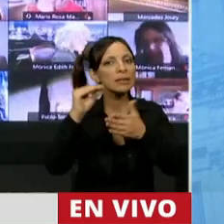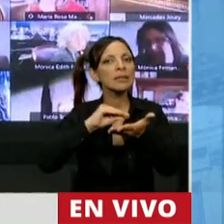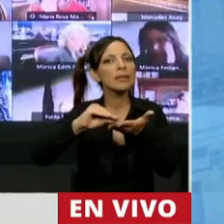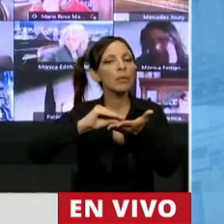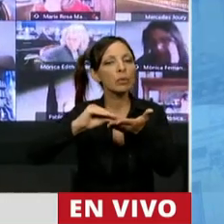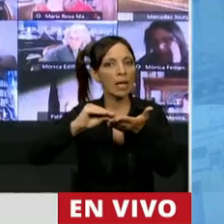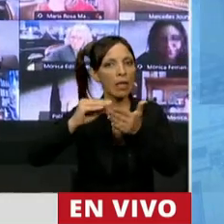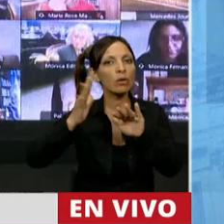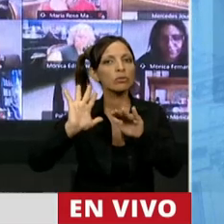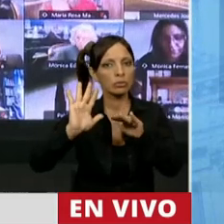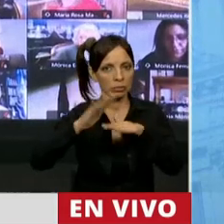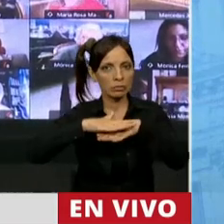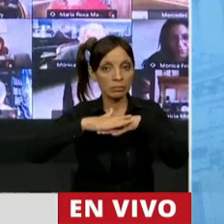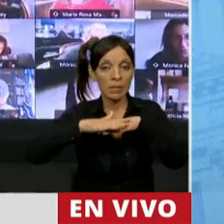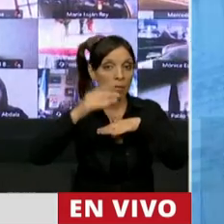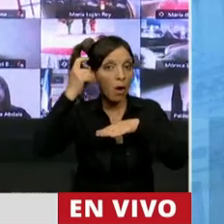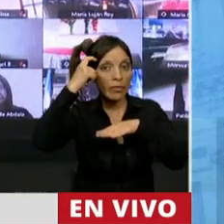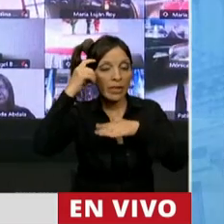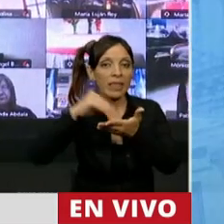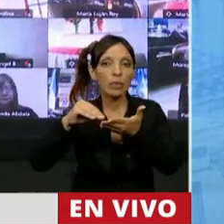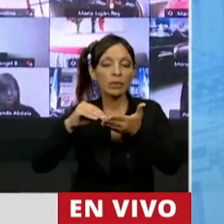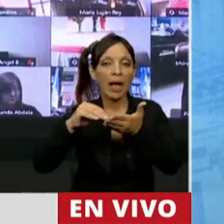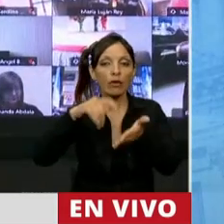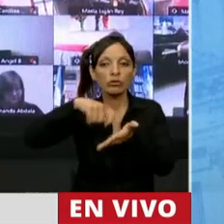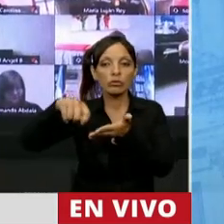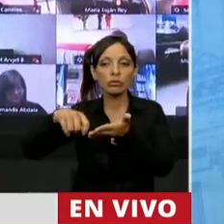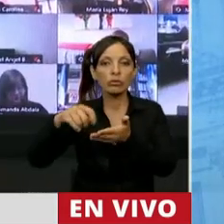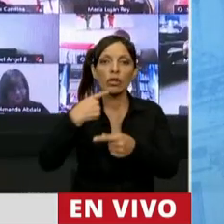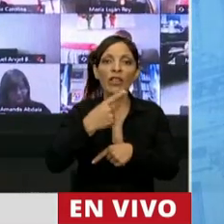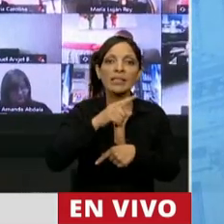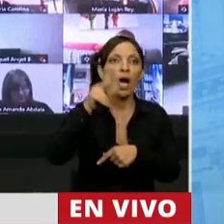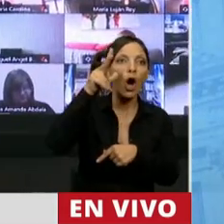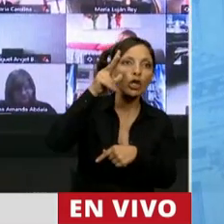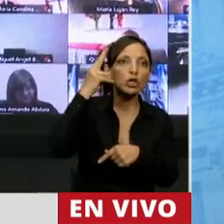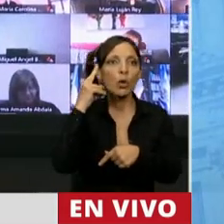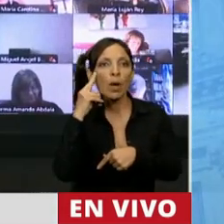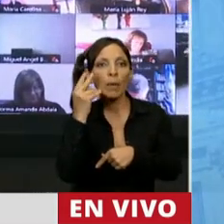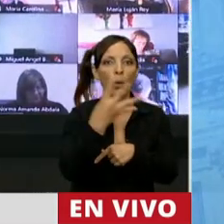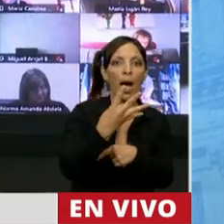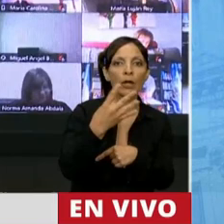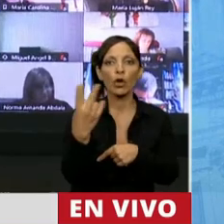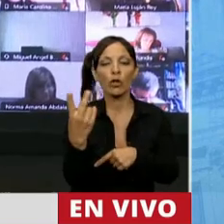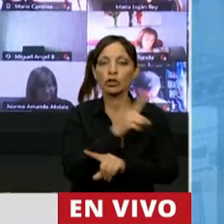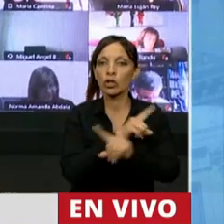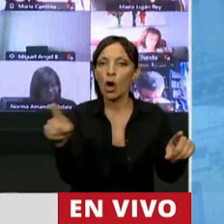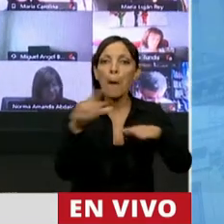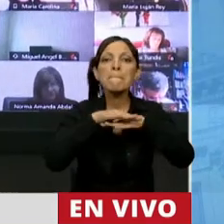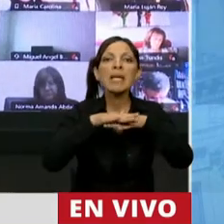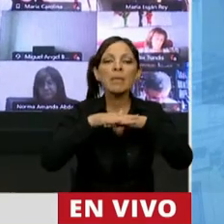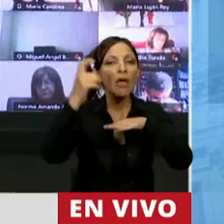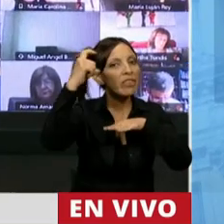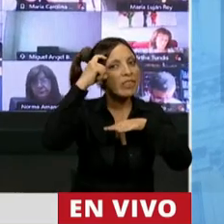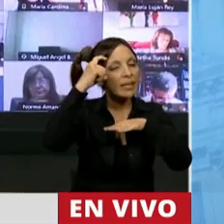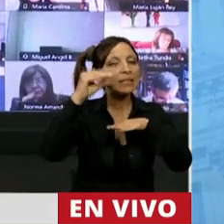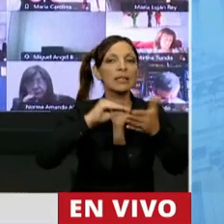parecía razonable, 10, no 8, no 9, no 4, no 2, 10 como